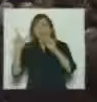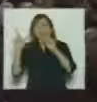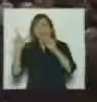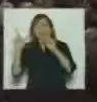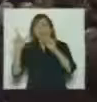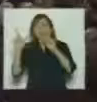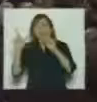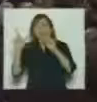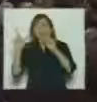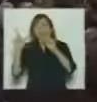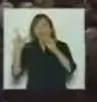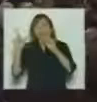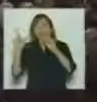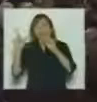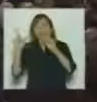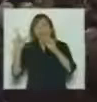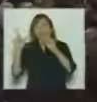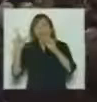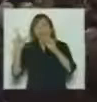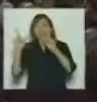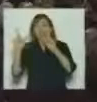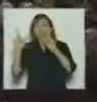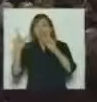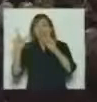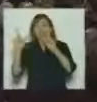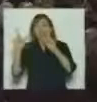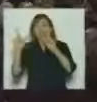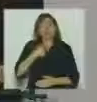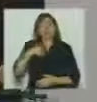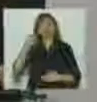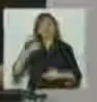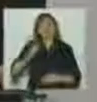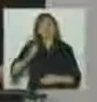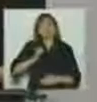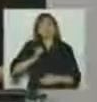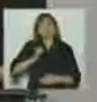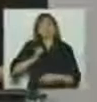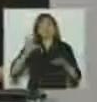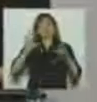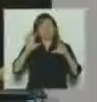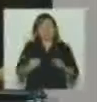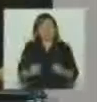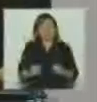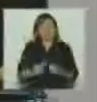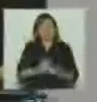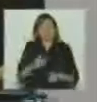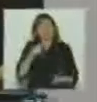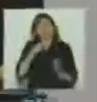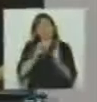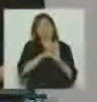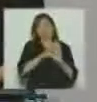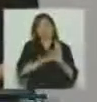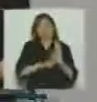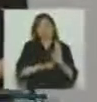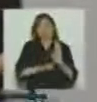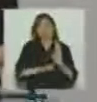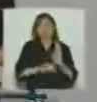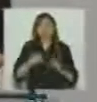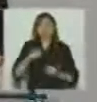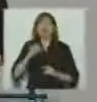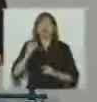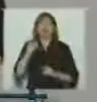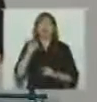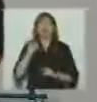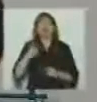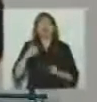Porque había muchas críticas contra esa ley de la dictadura y contra las condiciones que exigía para ser concesionario y